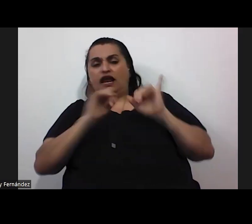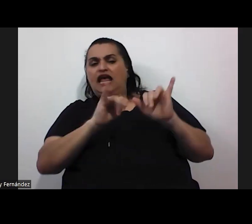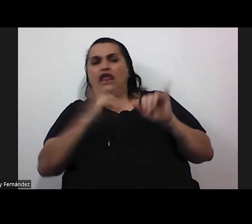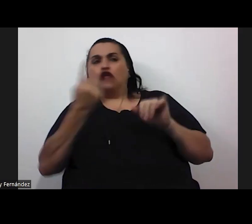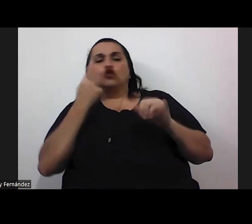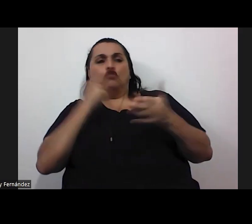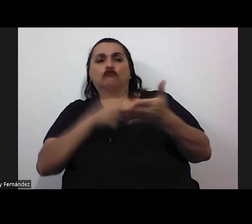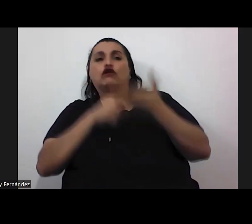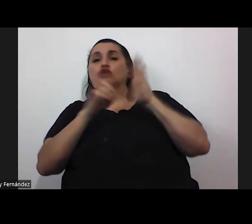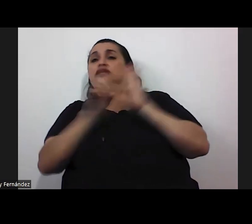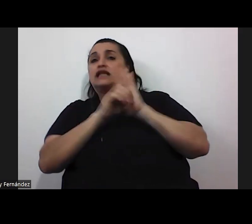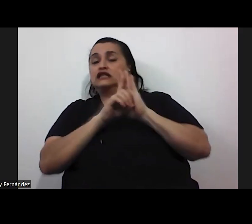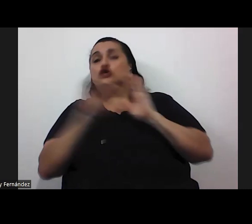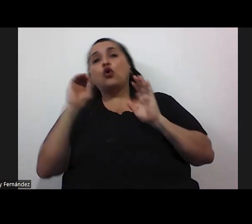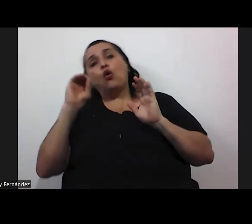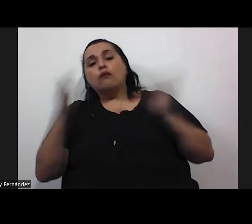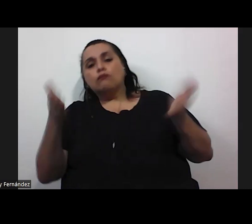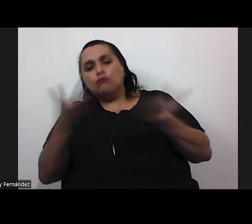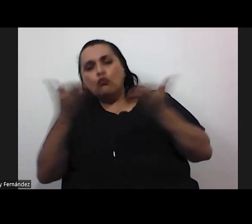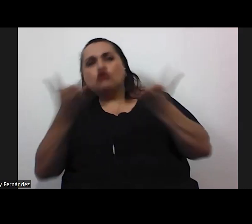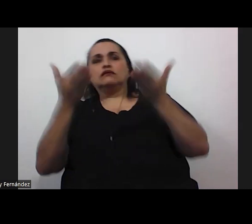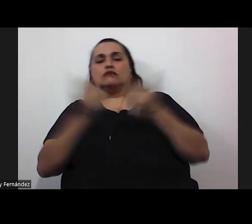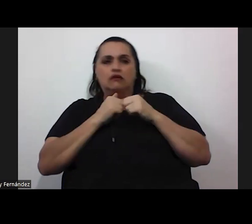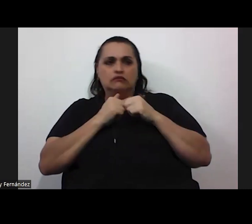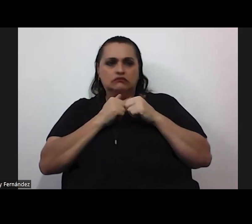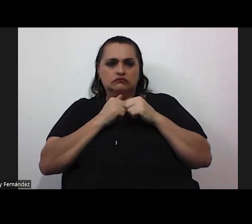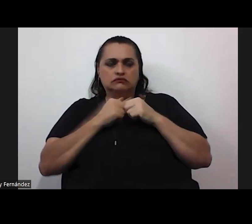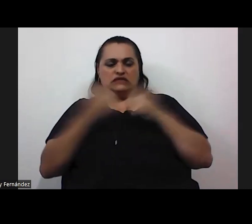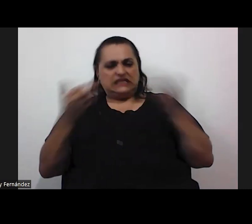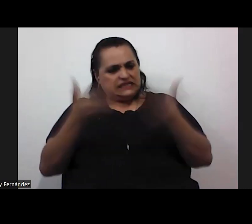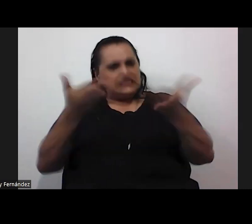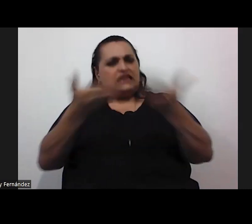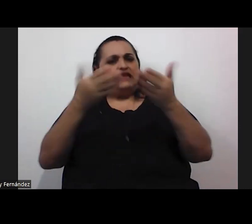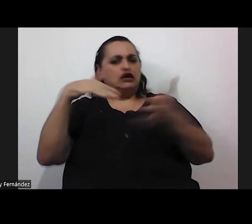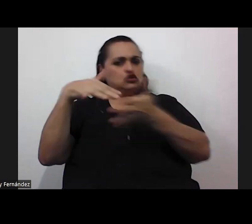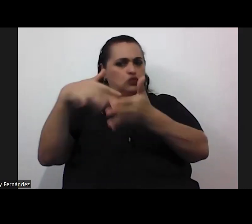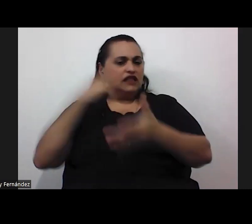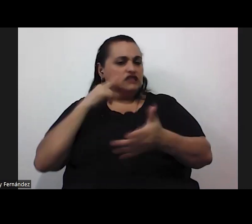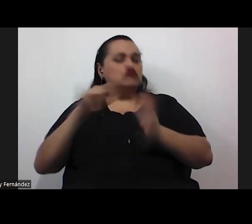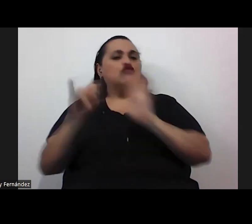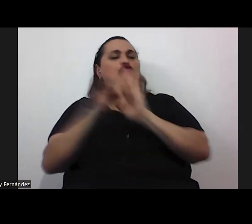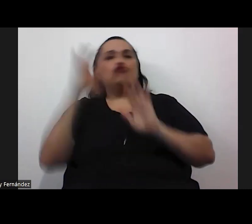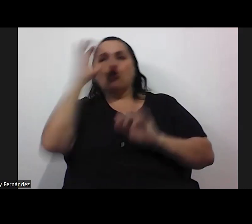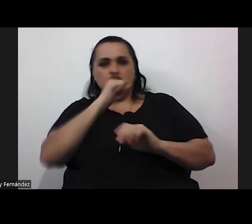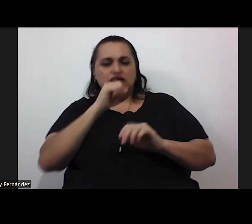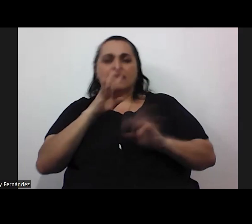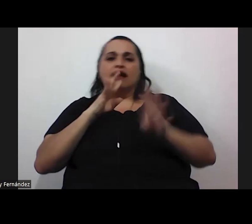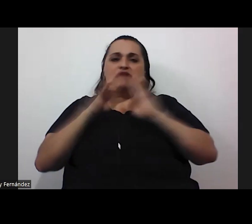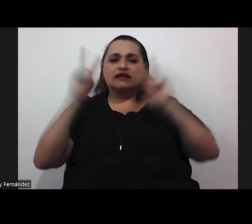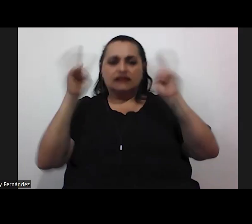los derechos o debería como motivarse o incentivar a los estudiantes a reconocer su identidad hablar del tema